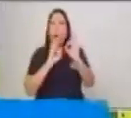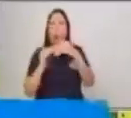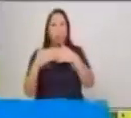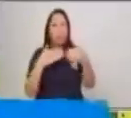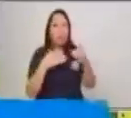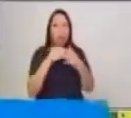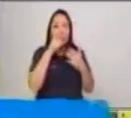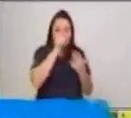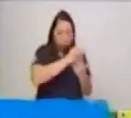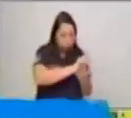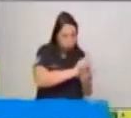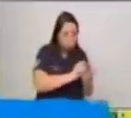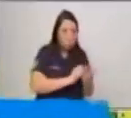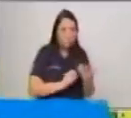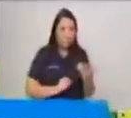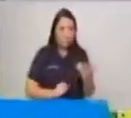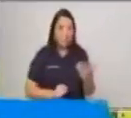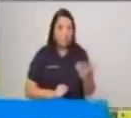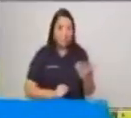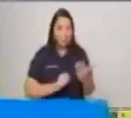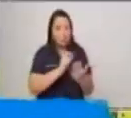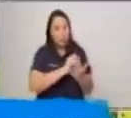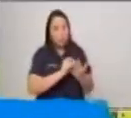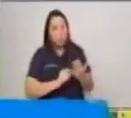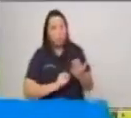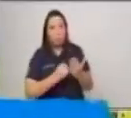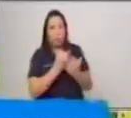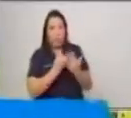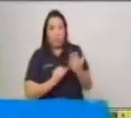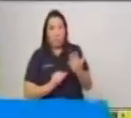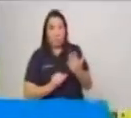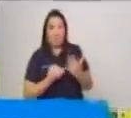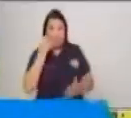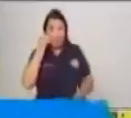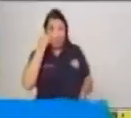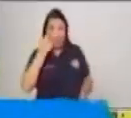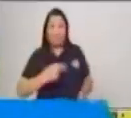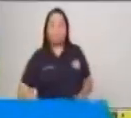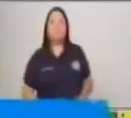escribir y luego lo vamos a contar de forma oral.